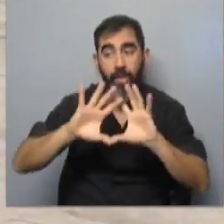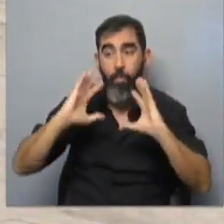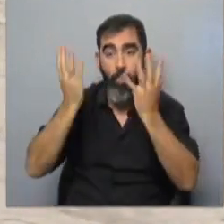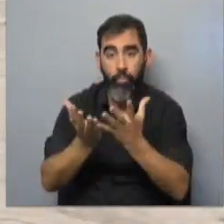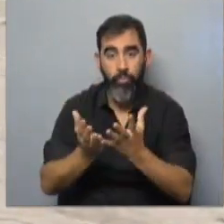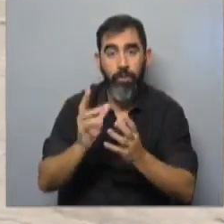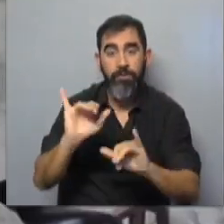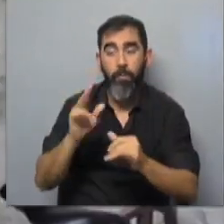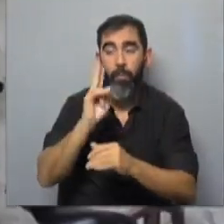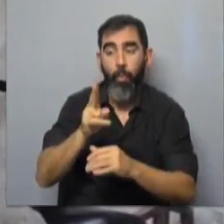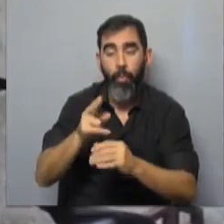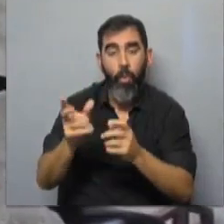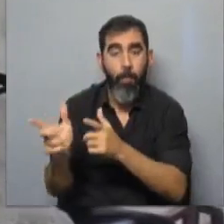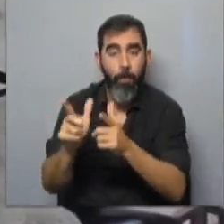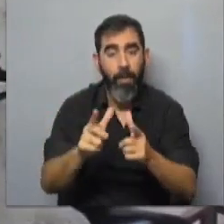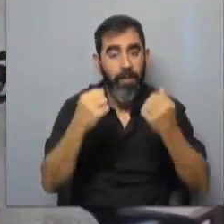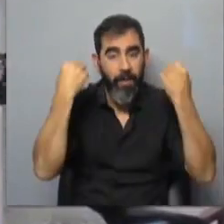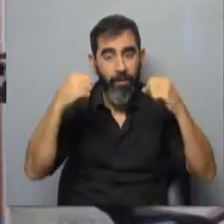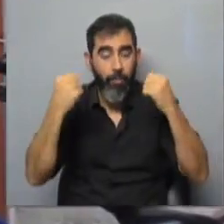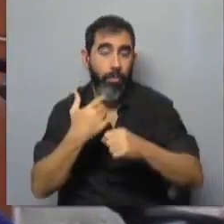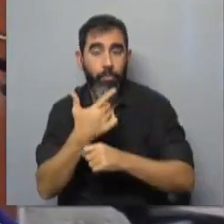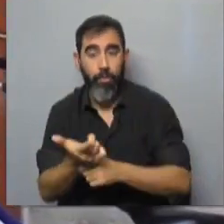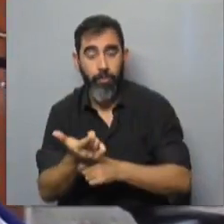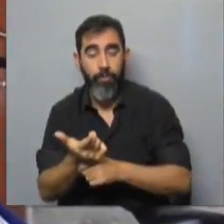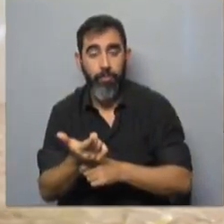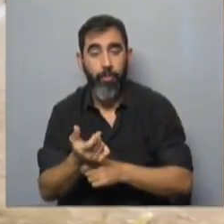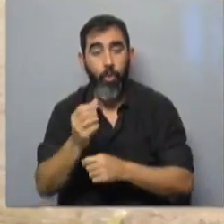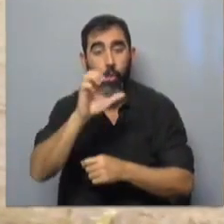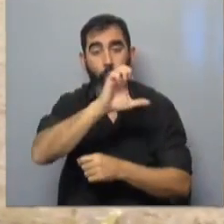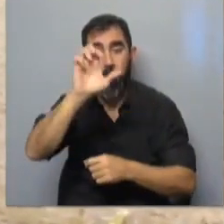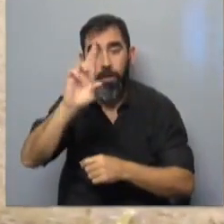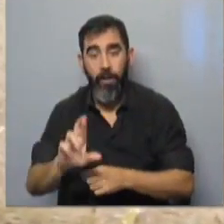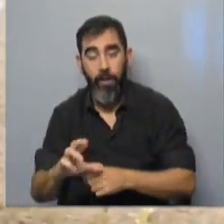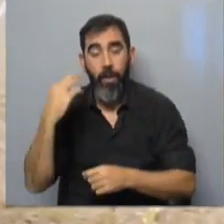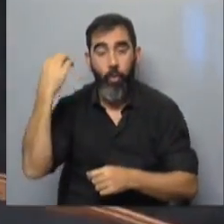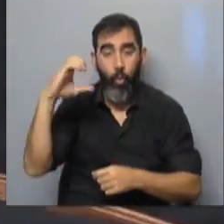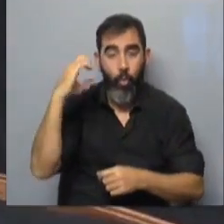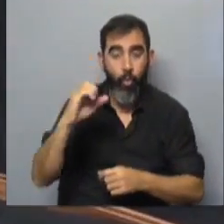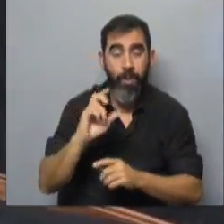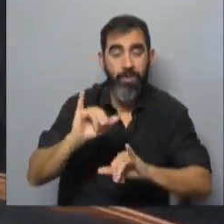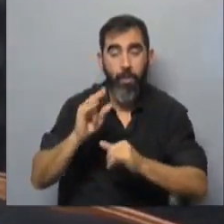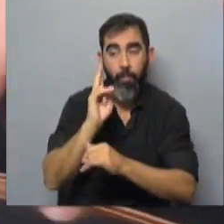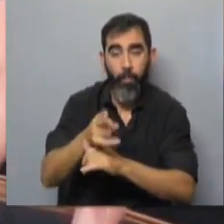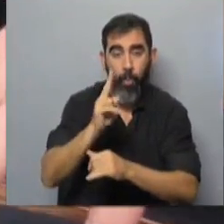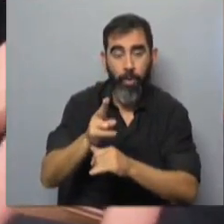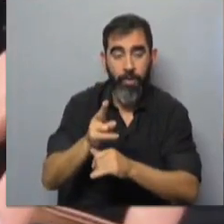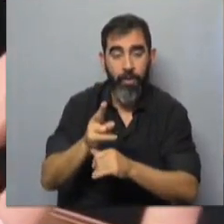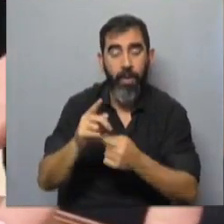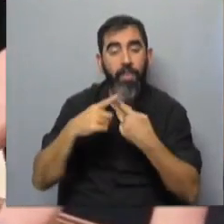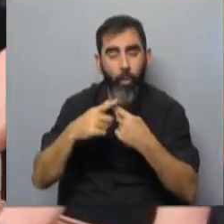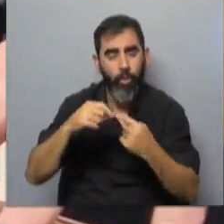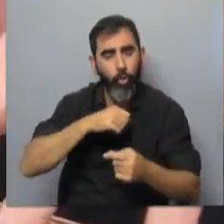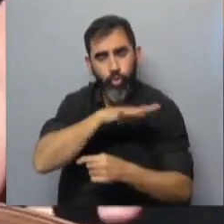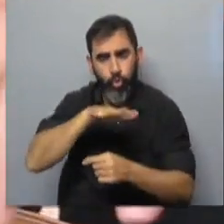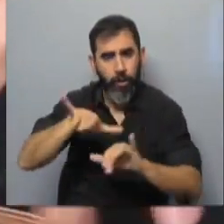donde ya se está prohibiendo la caza deportiva, por ejemplo, en Costa Rica, en Colombia, ya está prohibida, la discusión social está